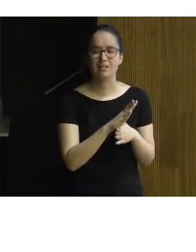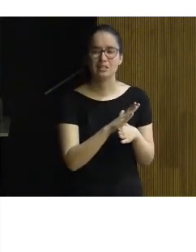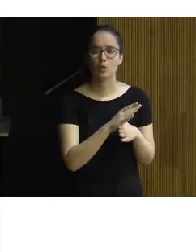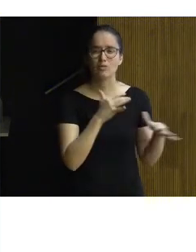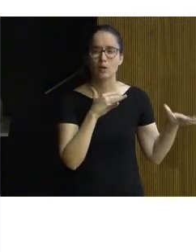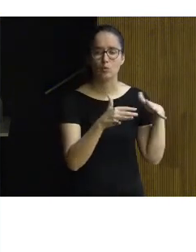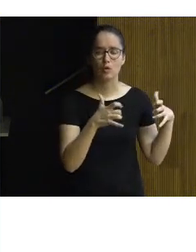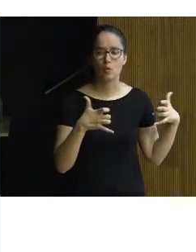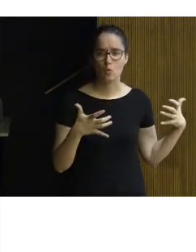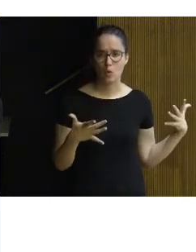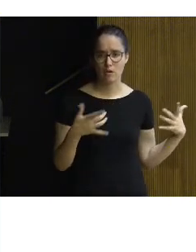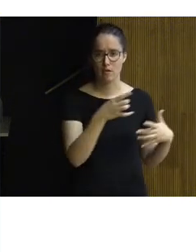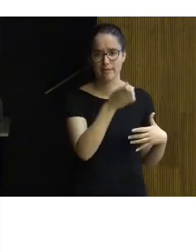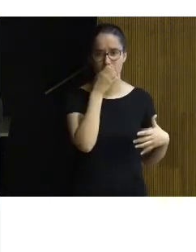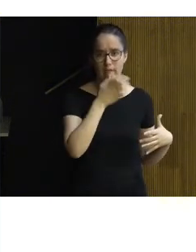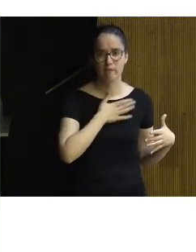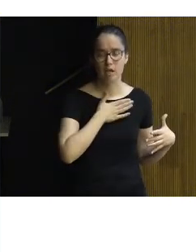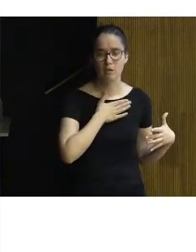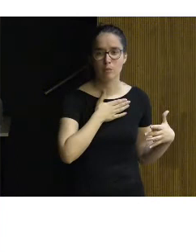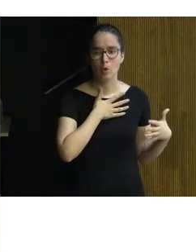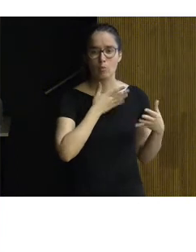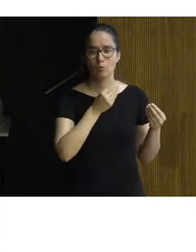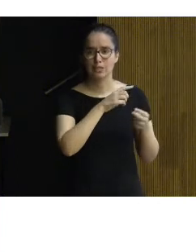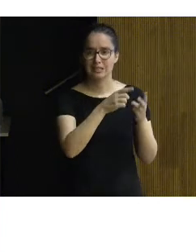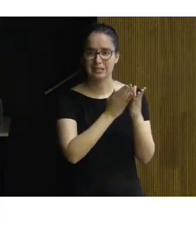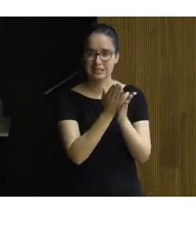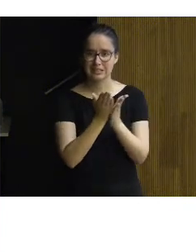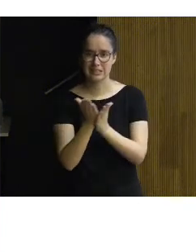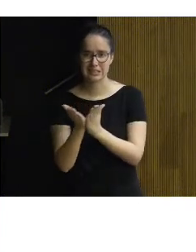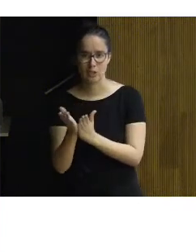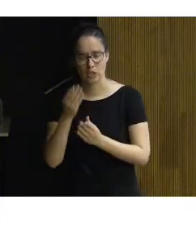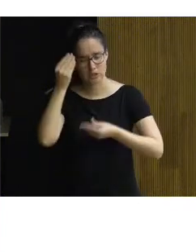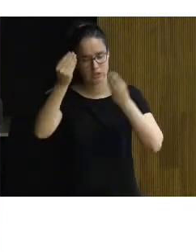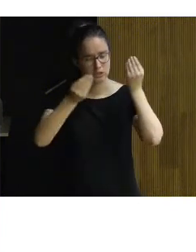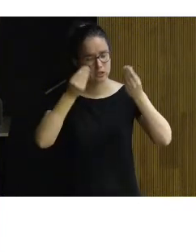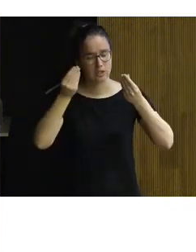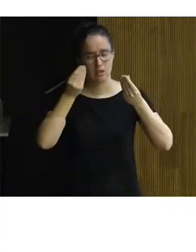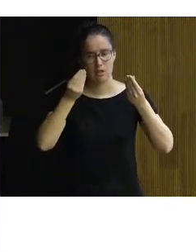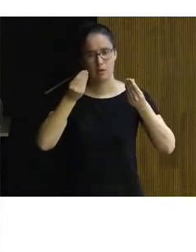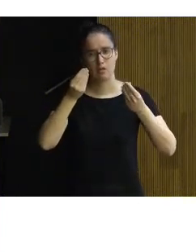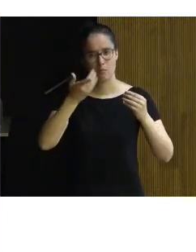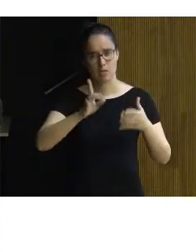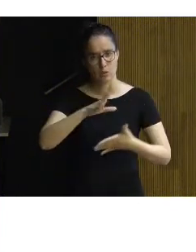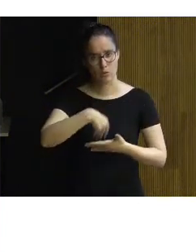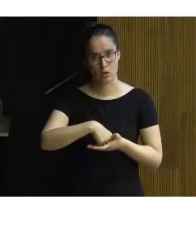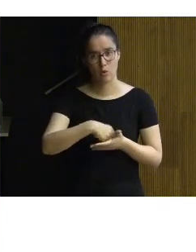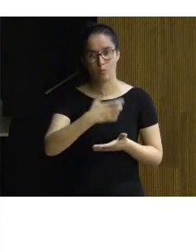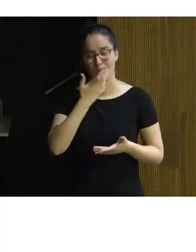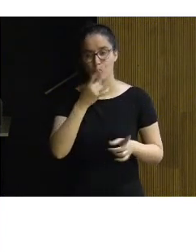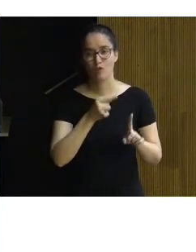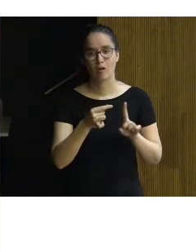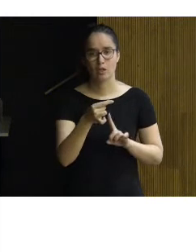pueden haber sobre ese bien, pero hay muchas otras, otras consideraciones que tenemos que tener en cuenta. Hay